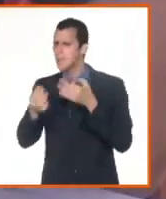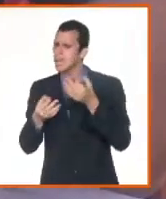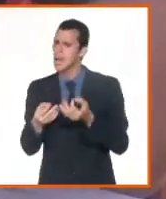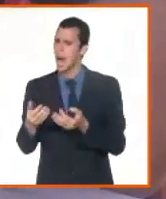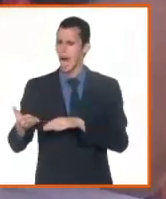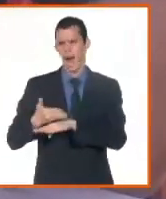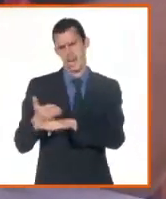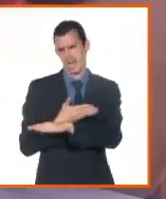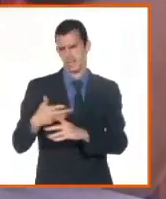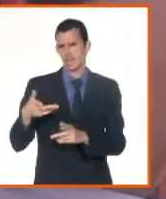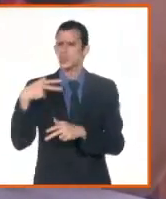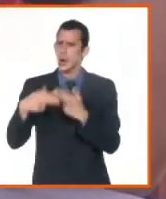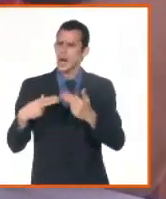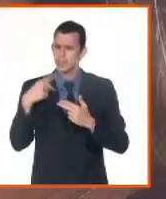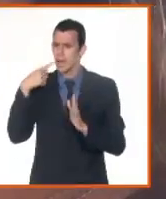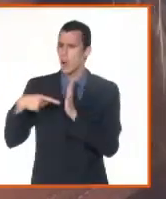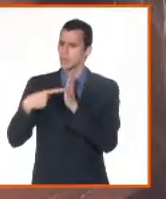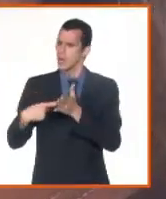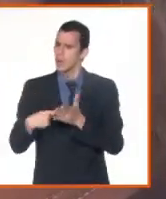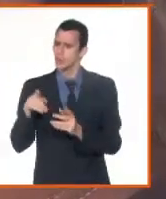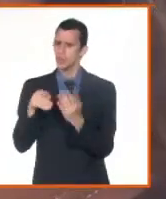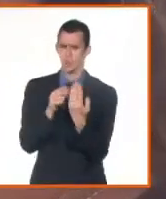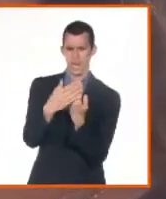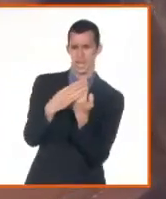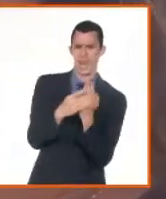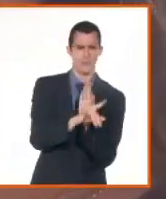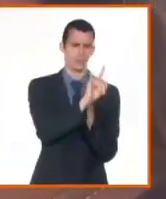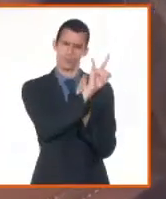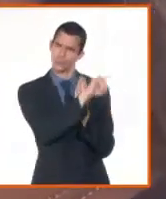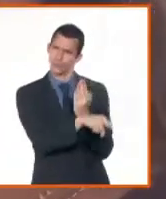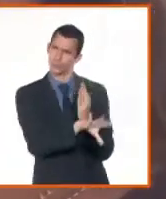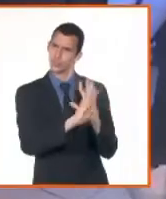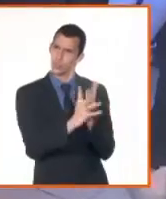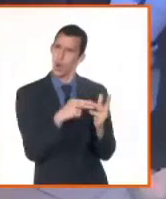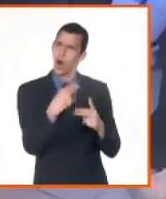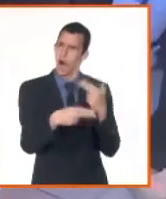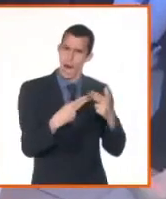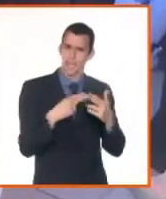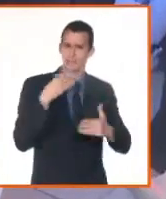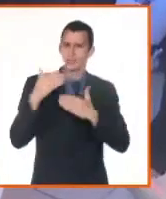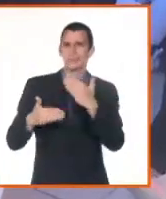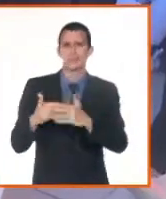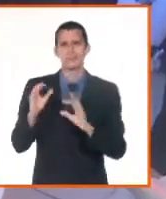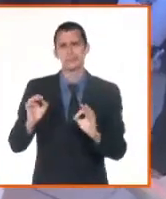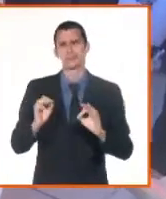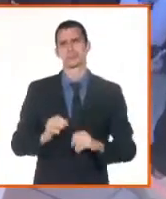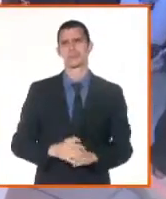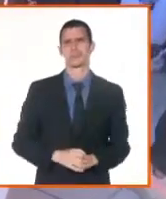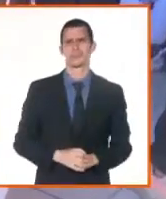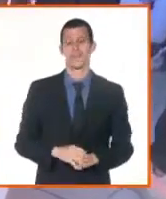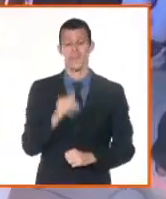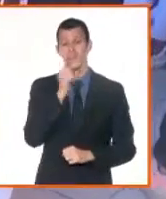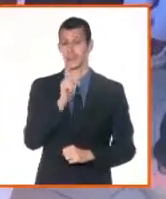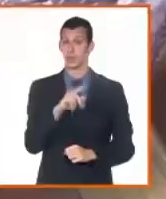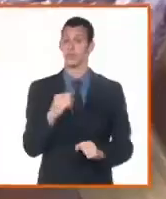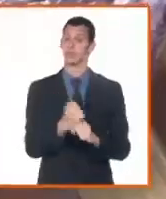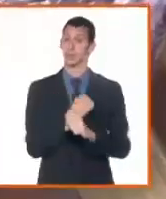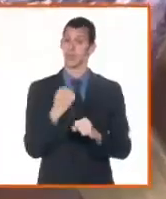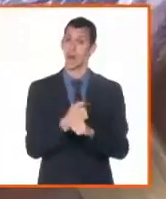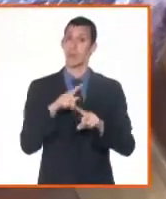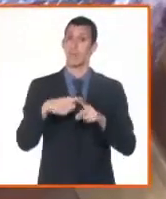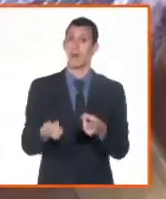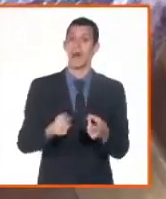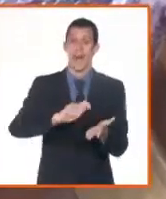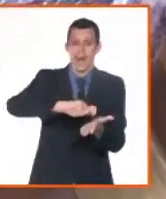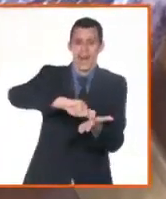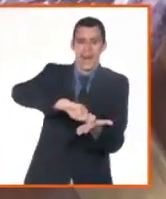laboran en la inserción de datos para continuar la digitalización de los registros, uno de los grandes desafíos de la dirección de justicia en la provincia